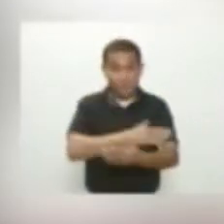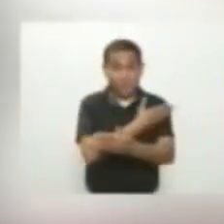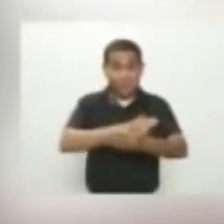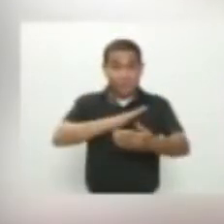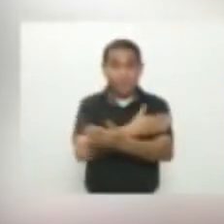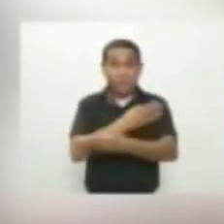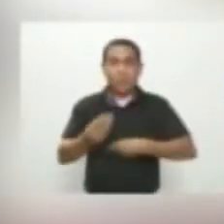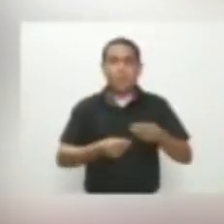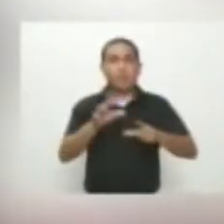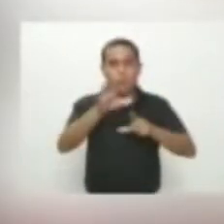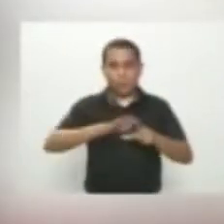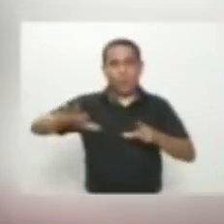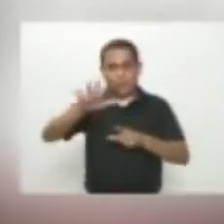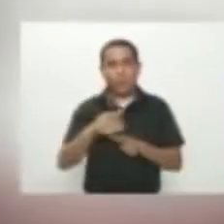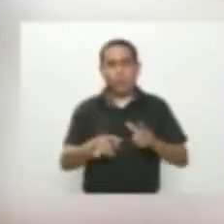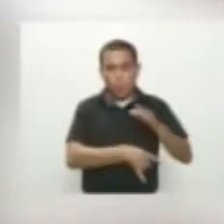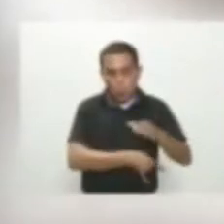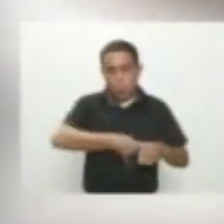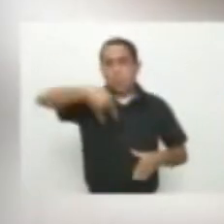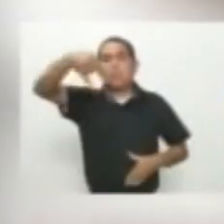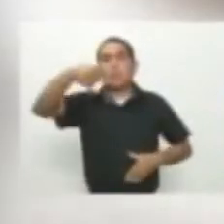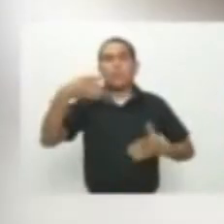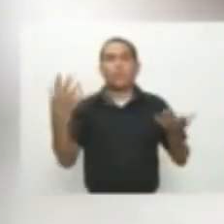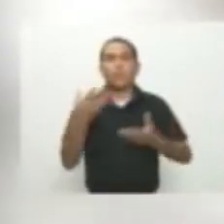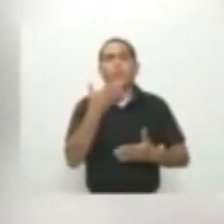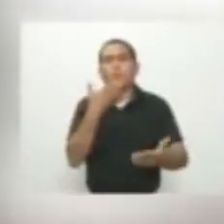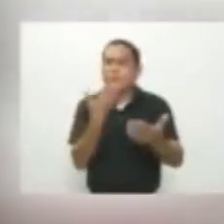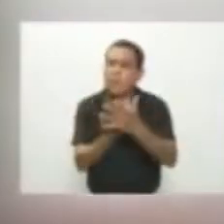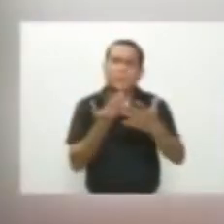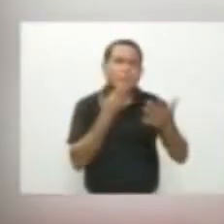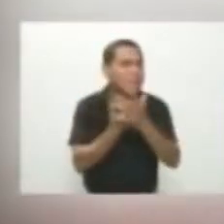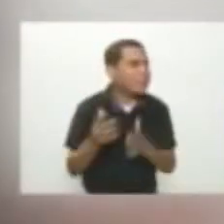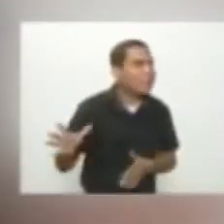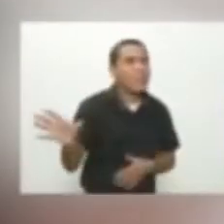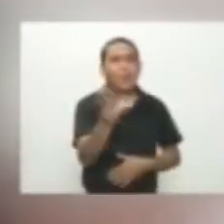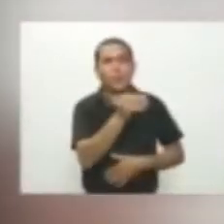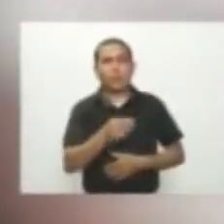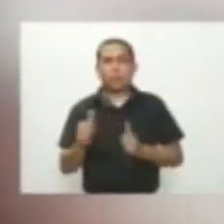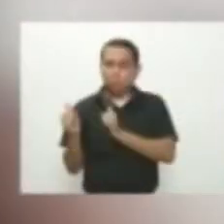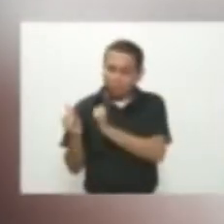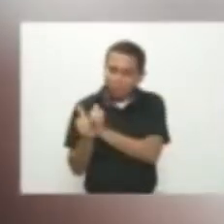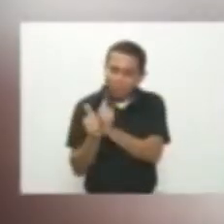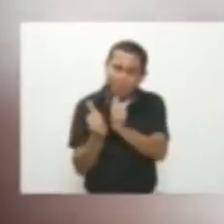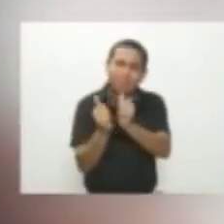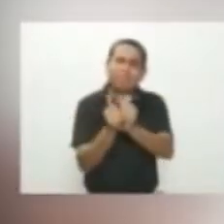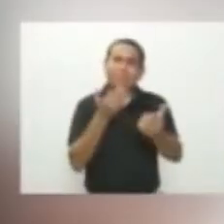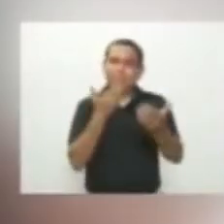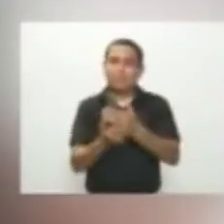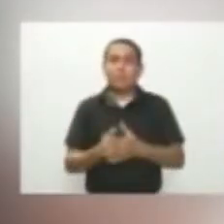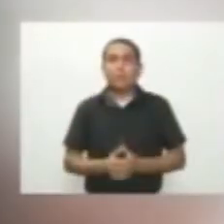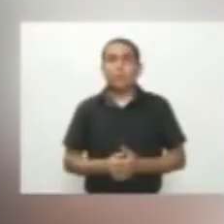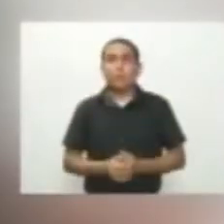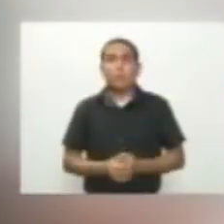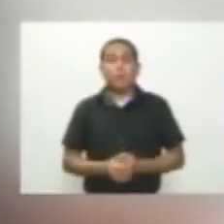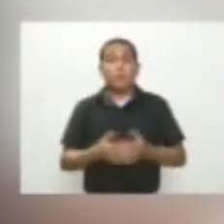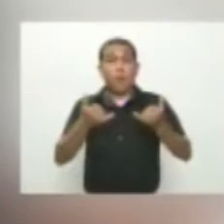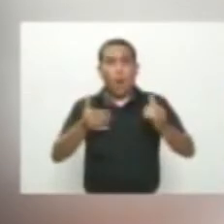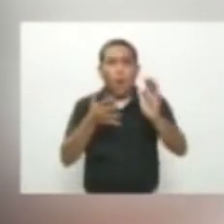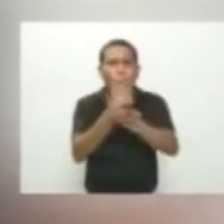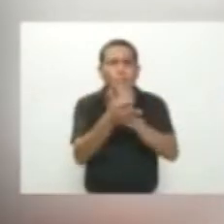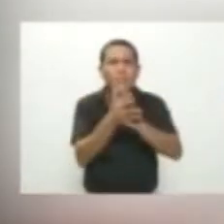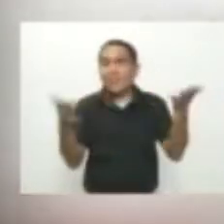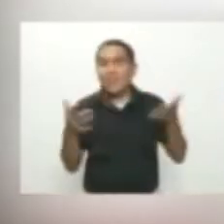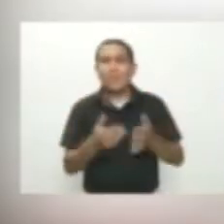Hizo público Un video Donde agradece A sus colegas Y seguidores Por el acompañamiento Que han tenido El mensaje Que tengo Es